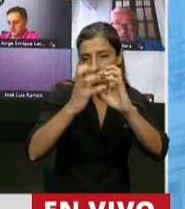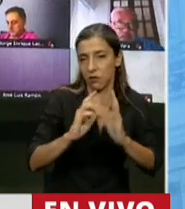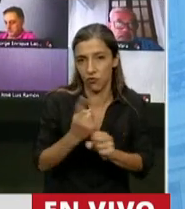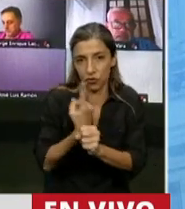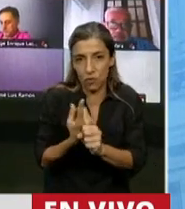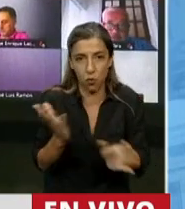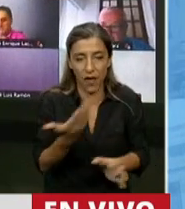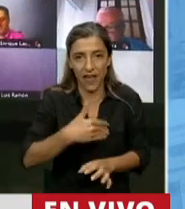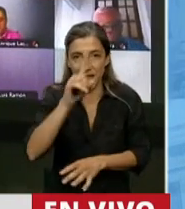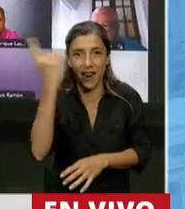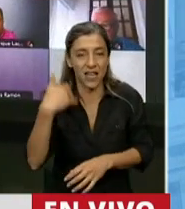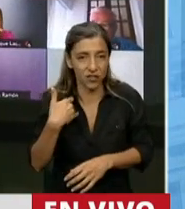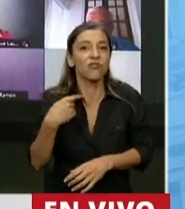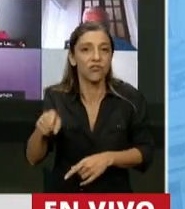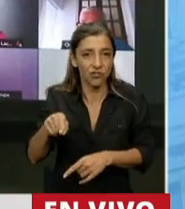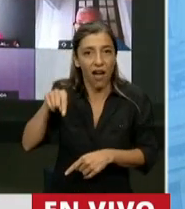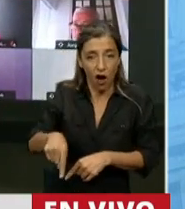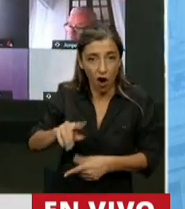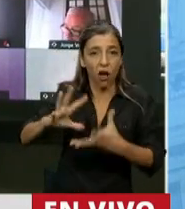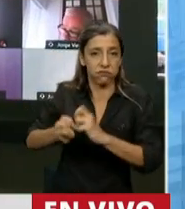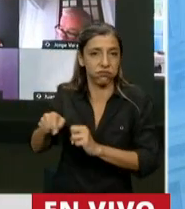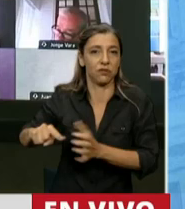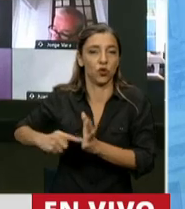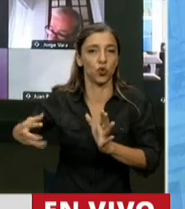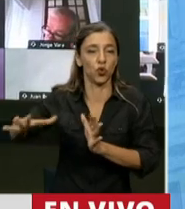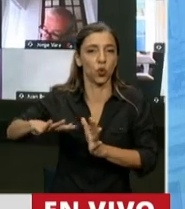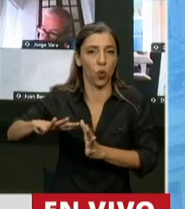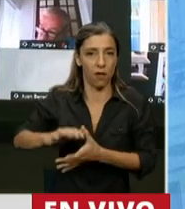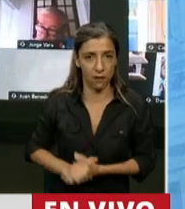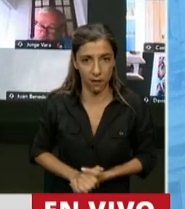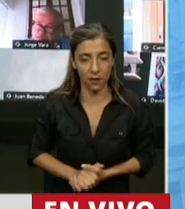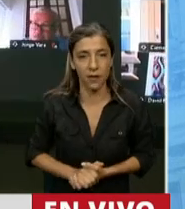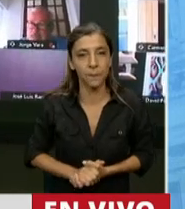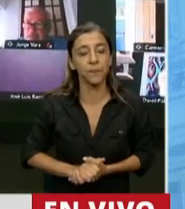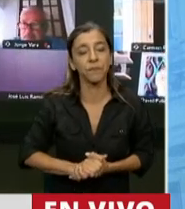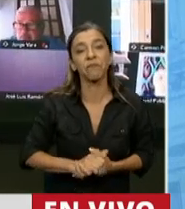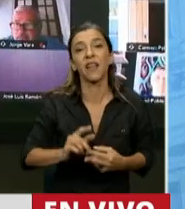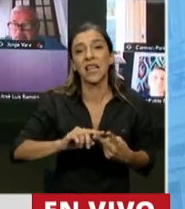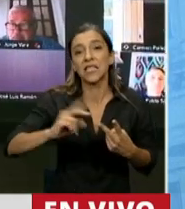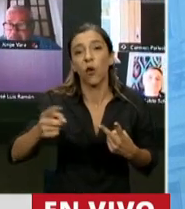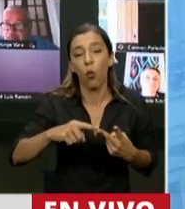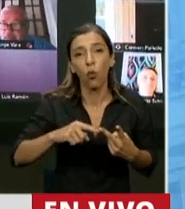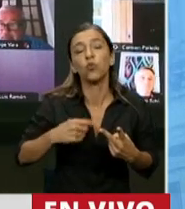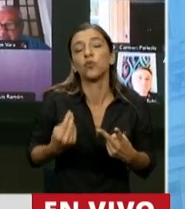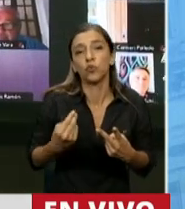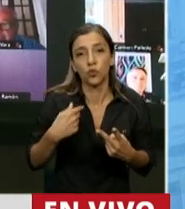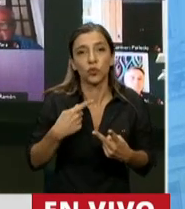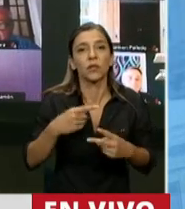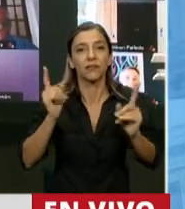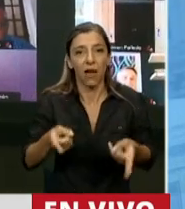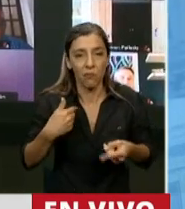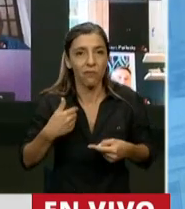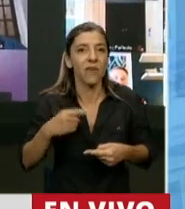la Nación que está afectando a la ciudad autónoma de Buenos Aires. El segundo principio es el de la integralidad de la masa